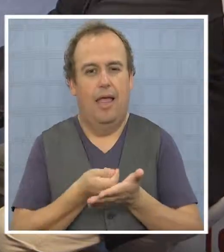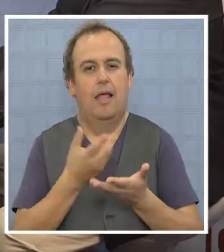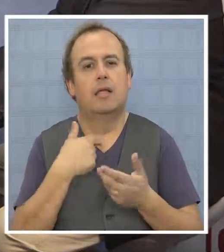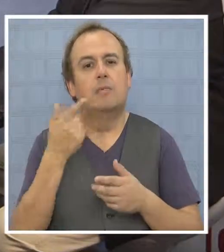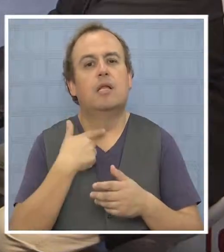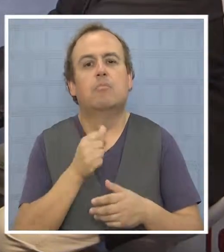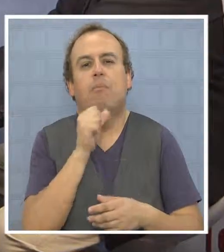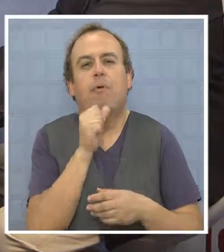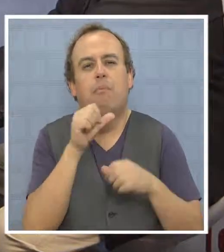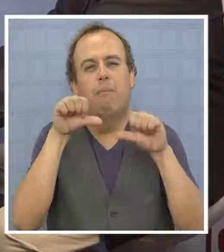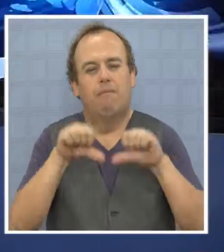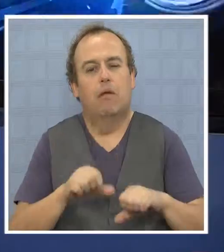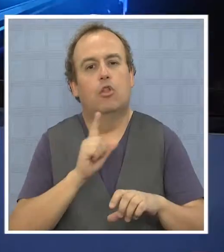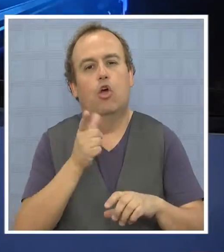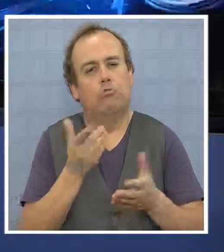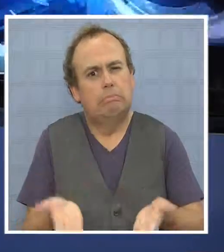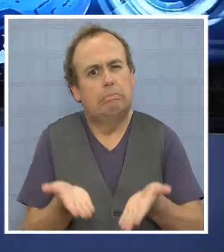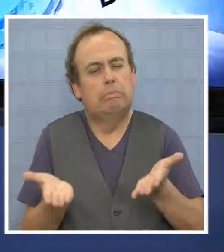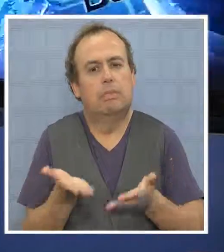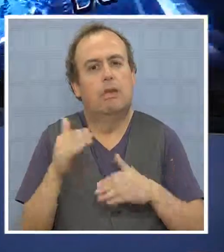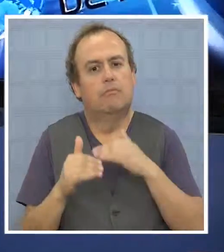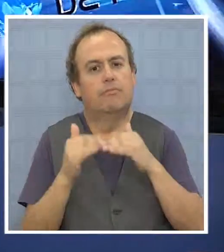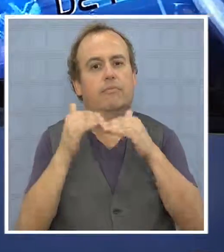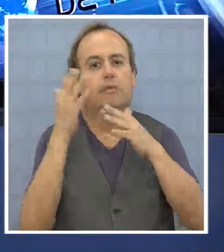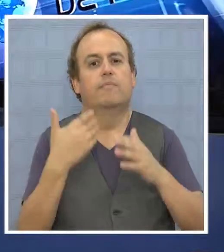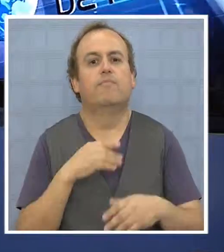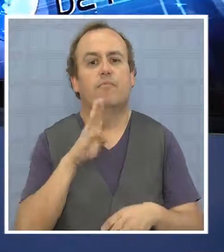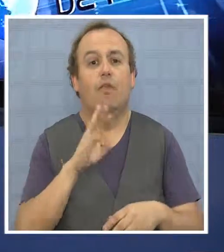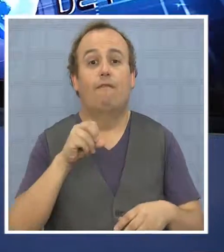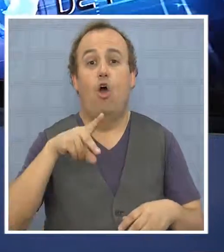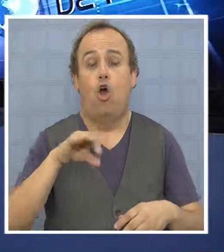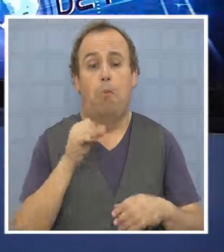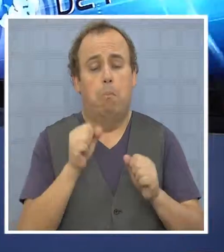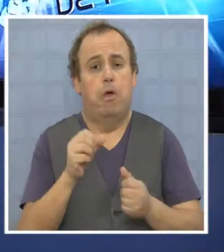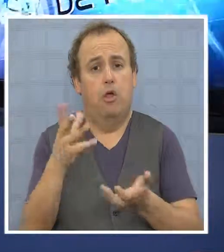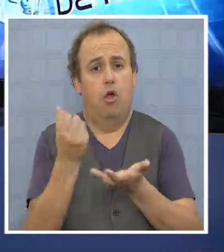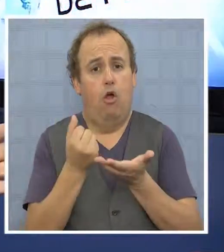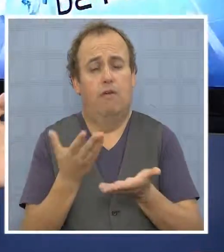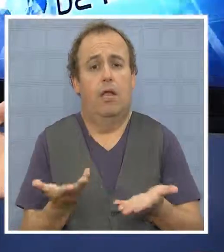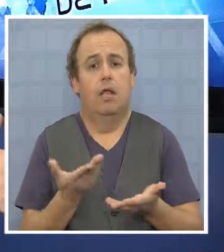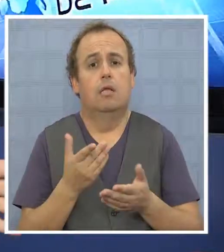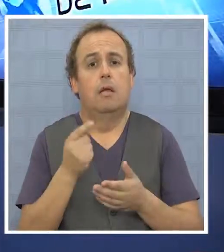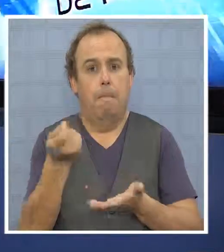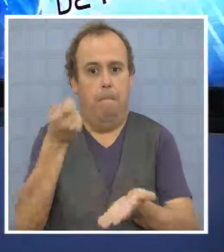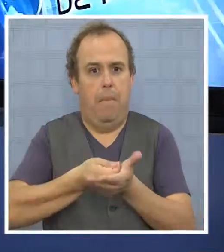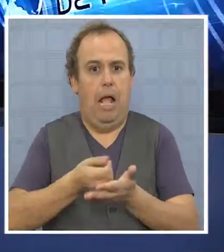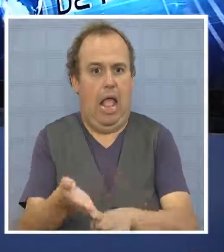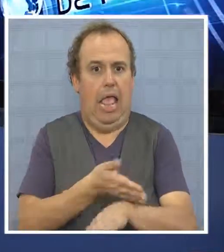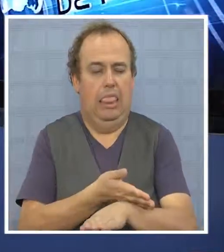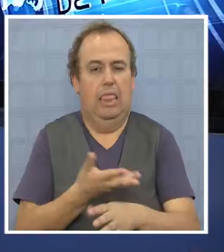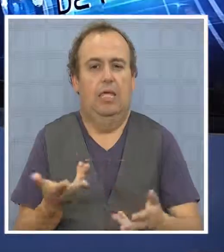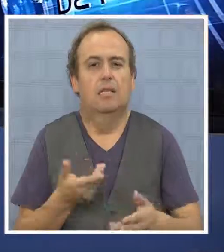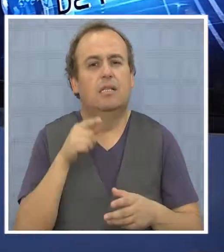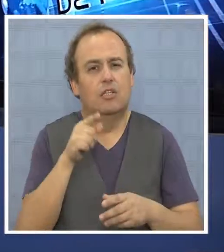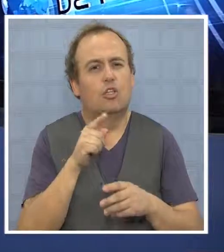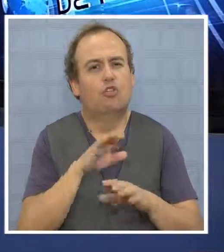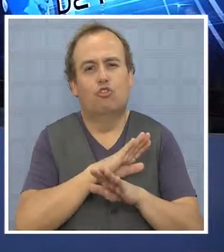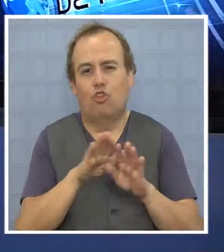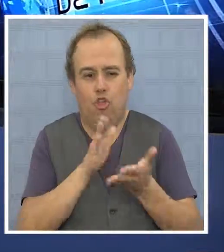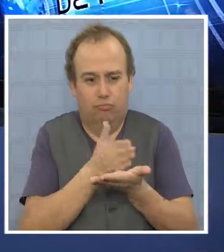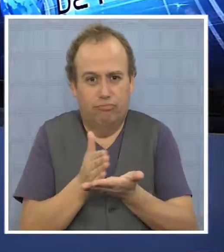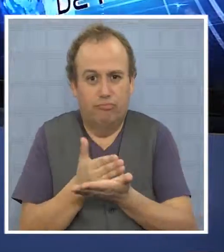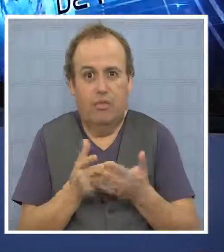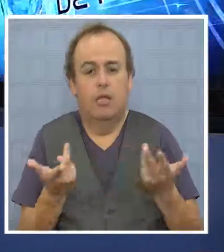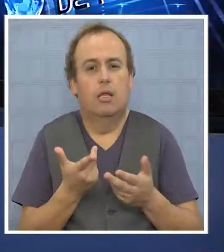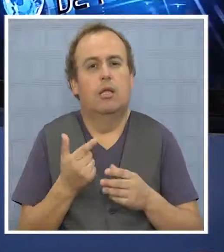incentivan a que salgas de la pobreza finalmente. La gente se está dando cuenta que el bono de bodas de oro sí se puede cobrar y se va a adelantar el pago. Entonces, todas estas